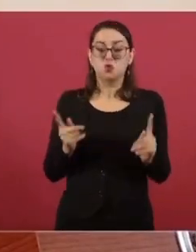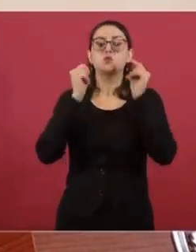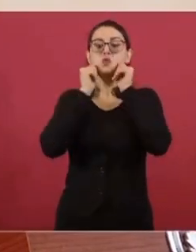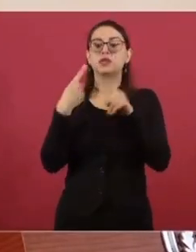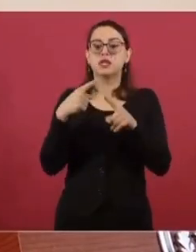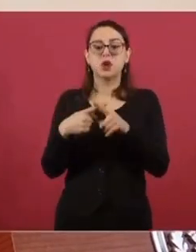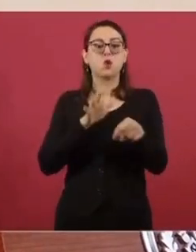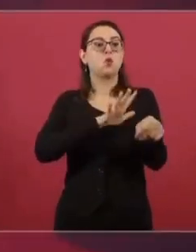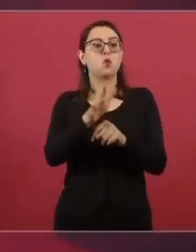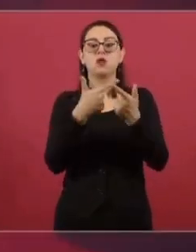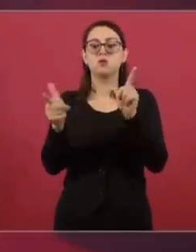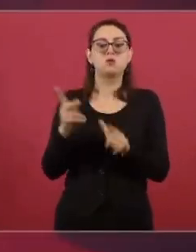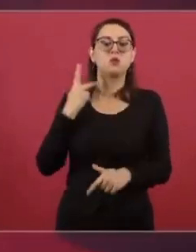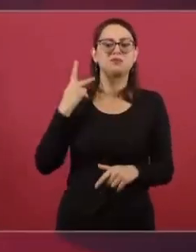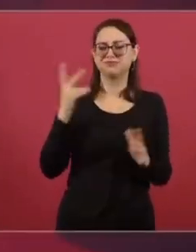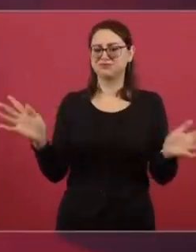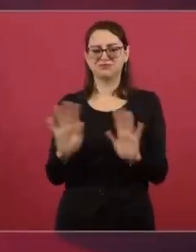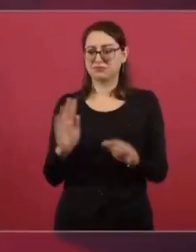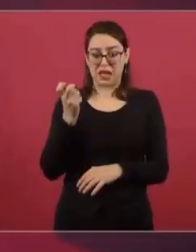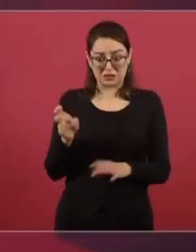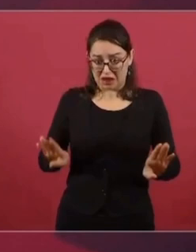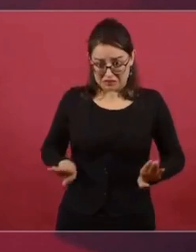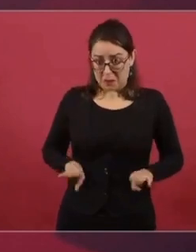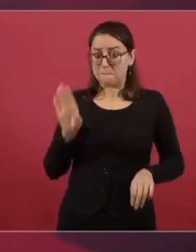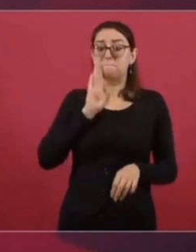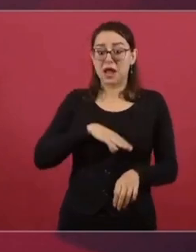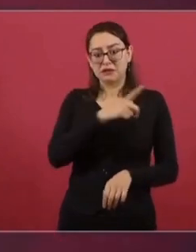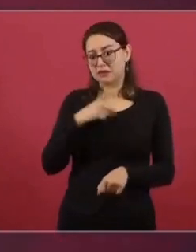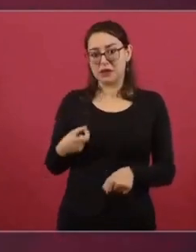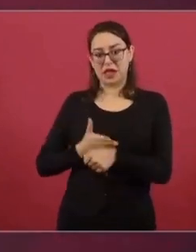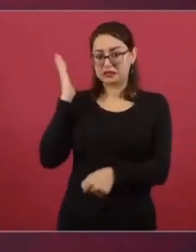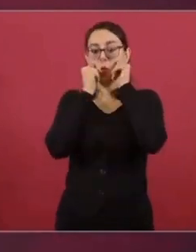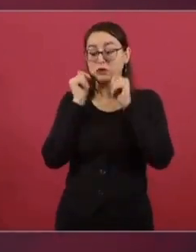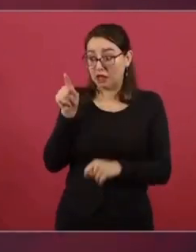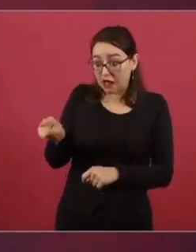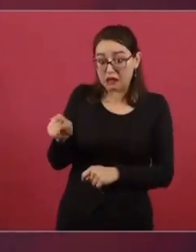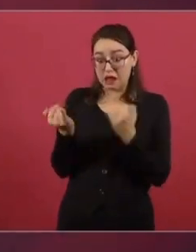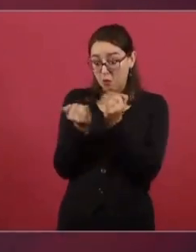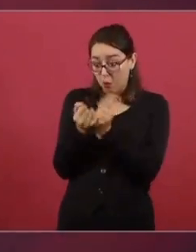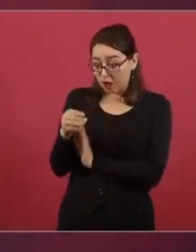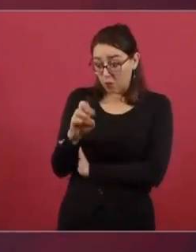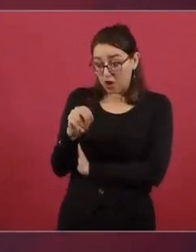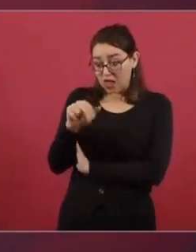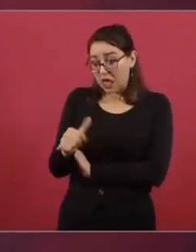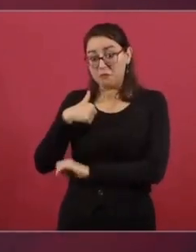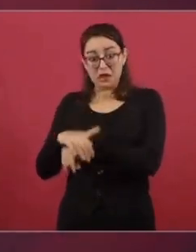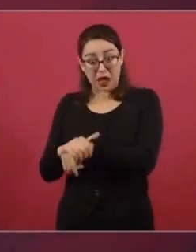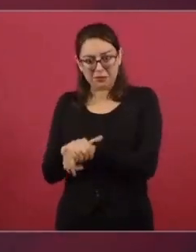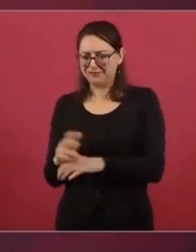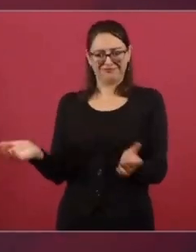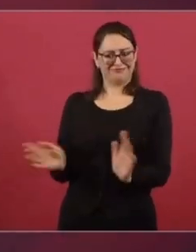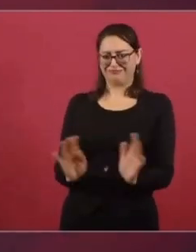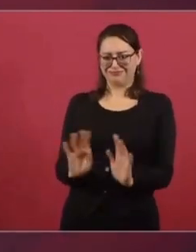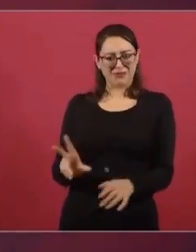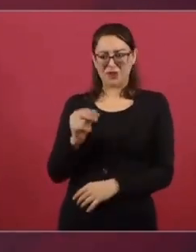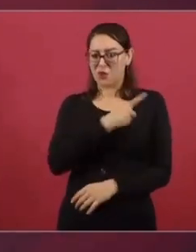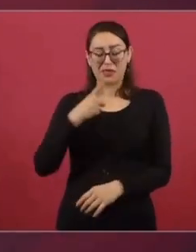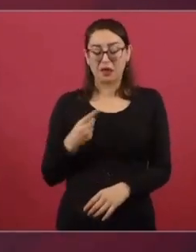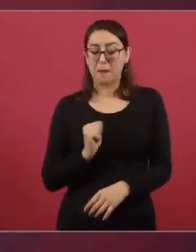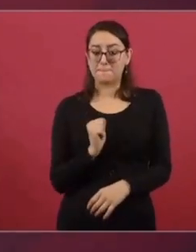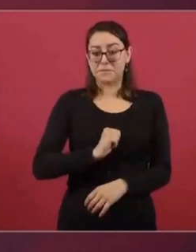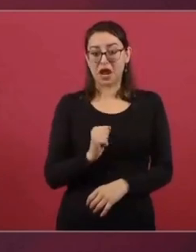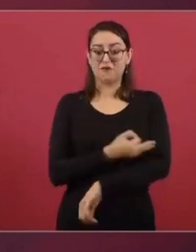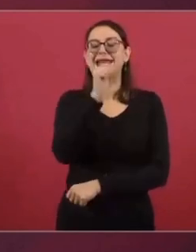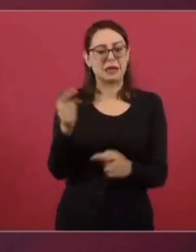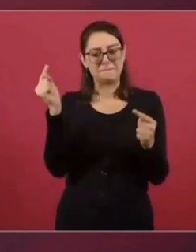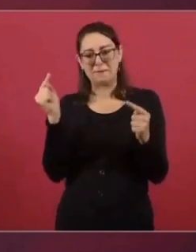Nosotros sostuvimos y mantenemos como criterio el que no debe de haber amiguismo Ni influyentismo, ni